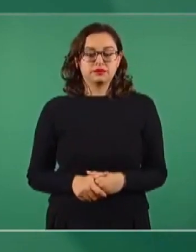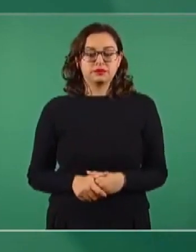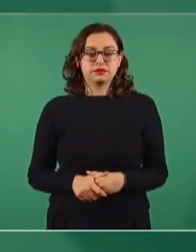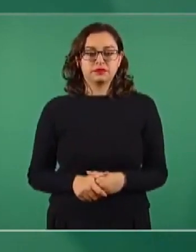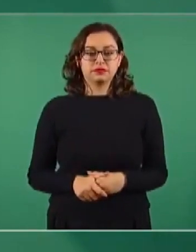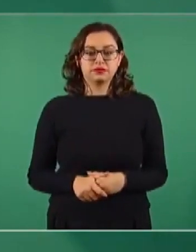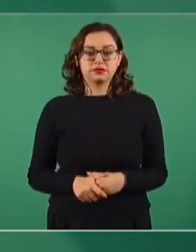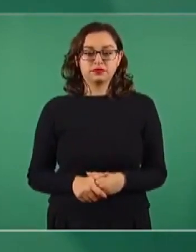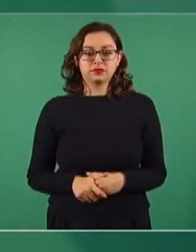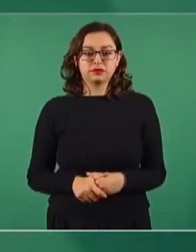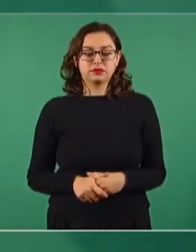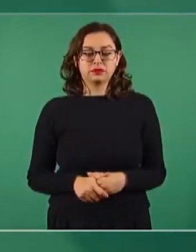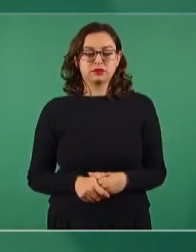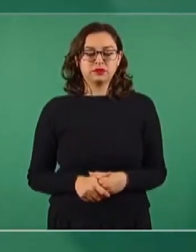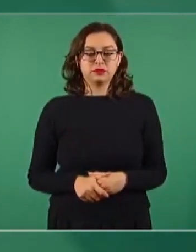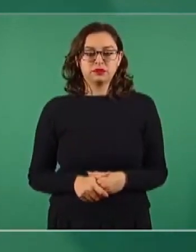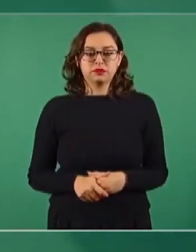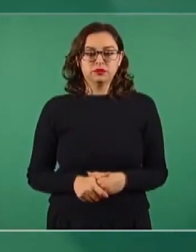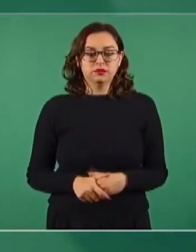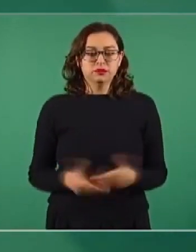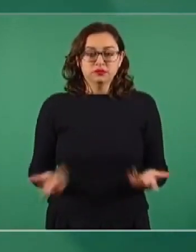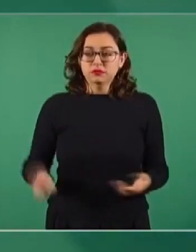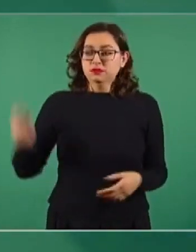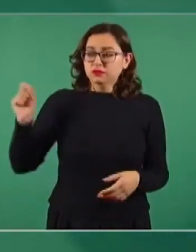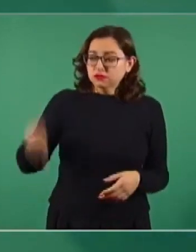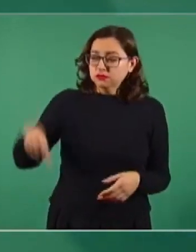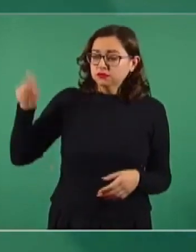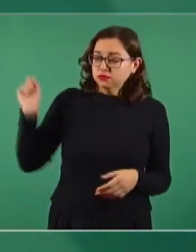No se puede con lo mismo.